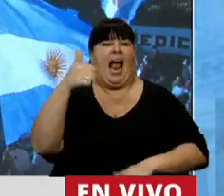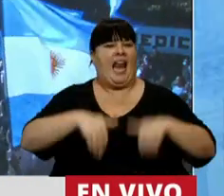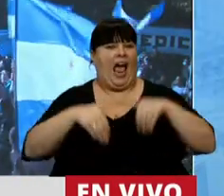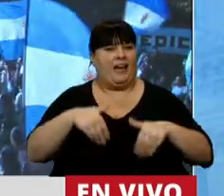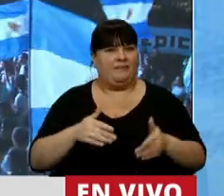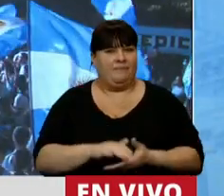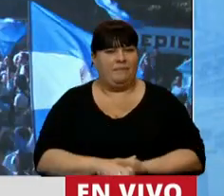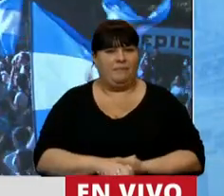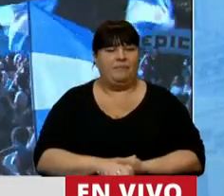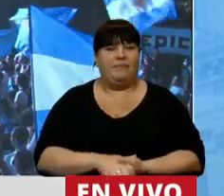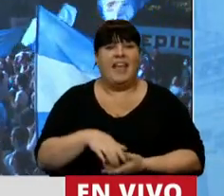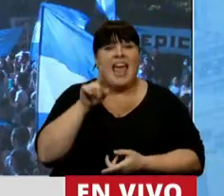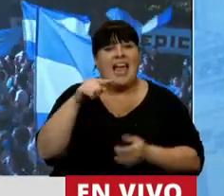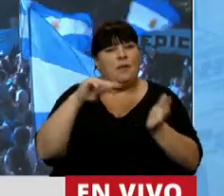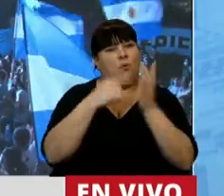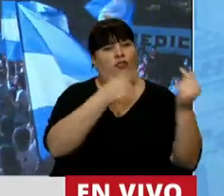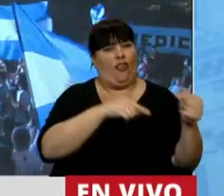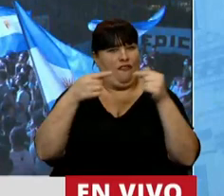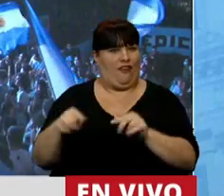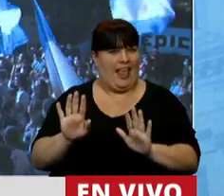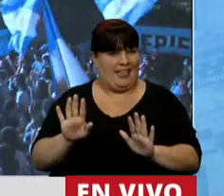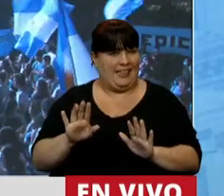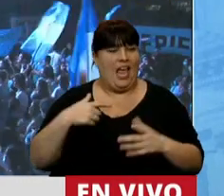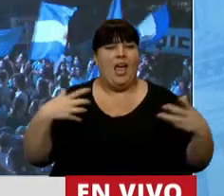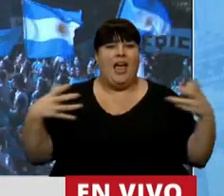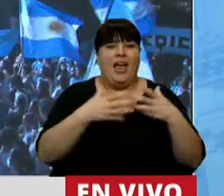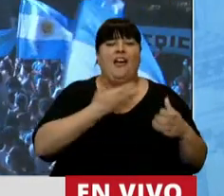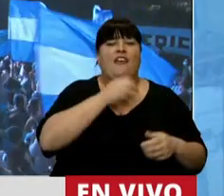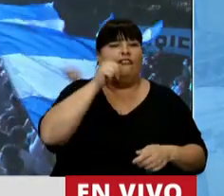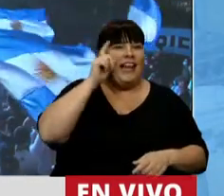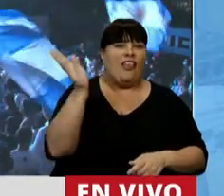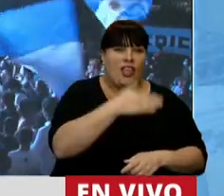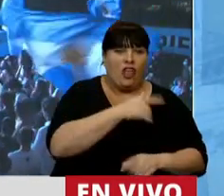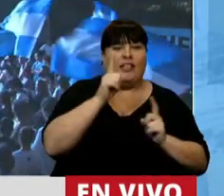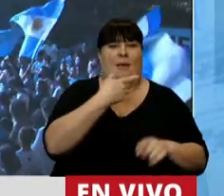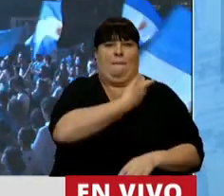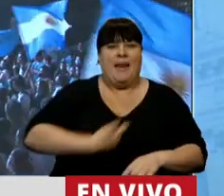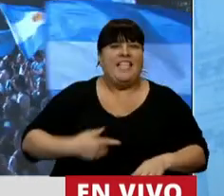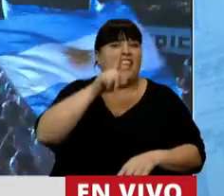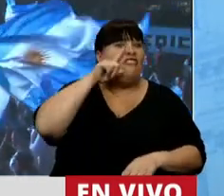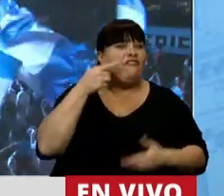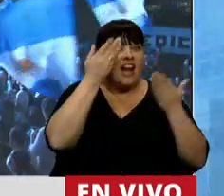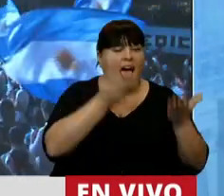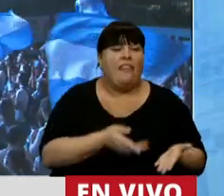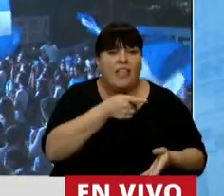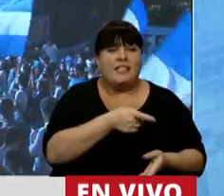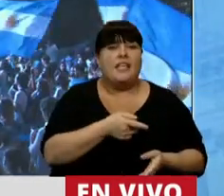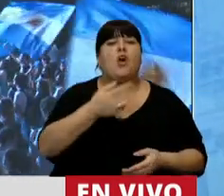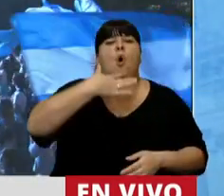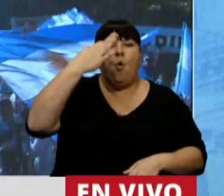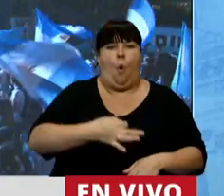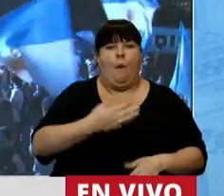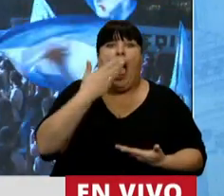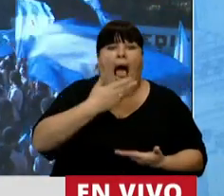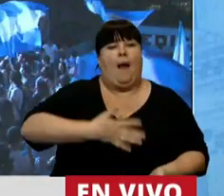elecciones. Esa es la diferencia que tenemos, lo que integramos al Frente de Todos, y que tenemos un presidente como Alberto Fernández, que cumple